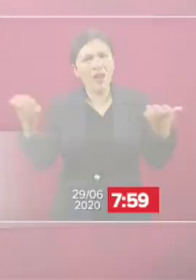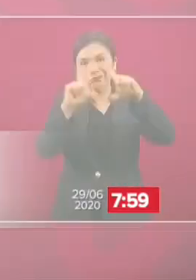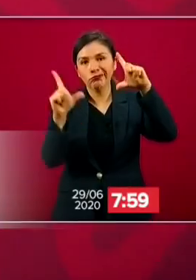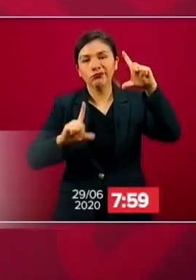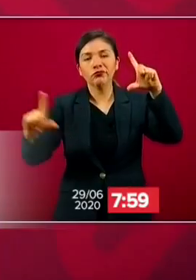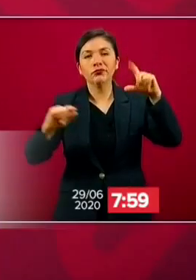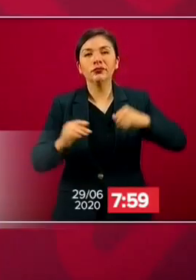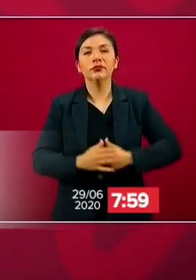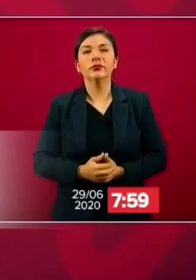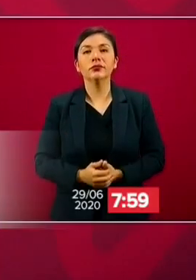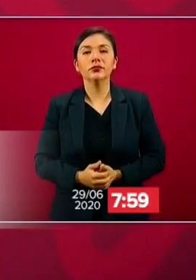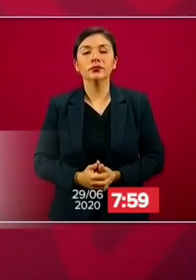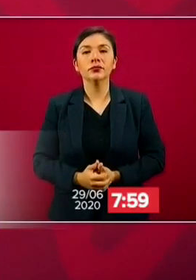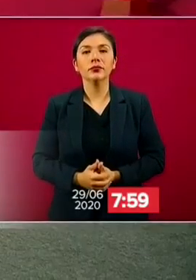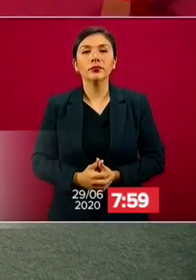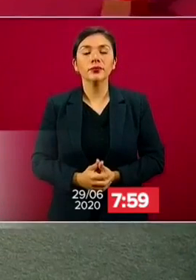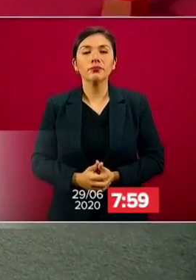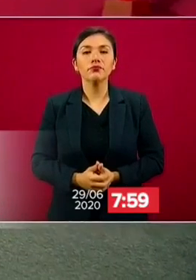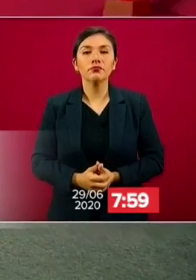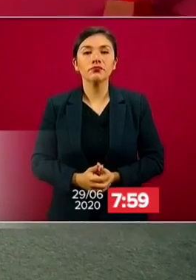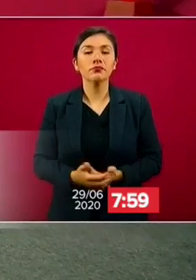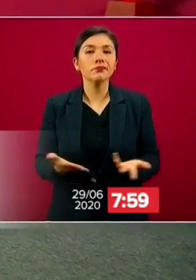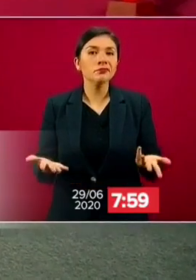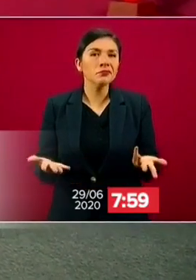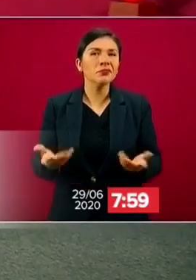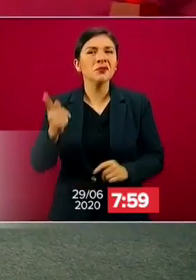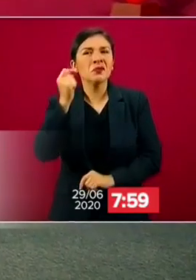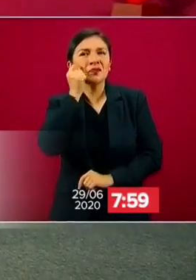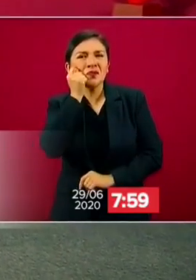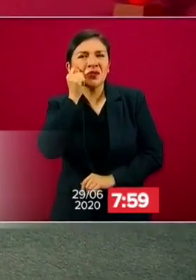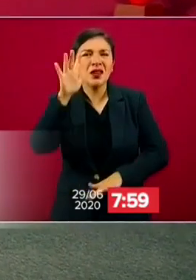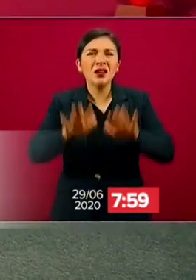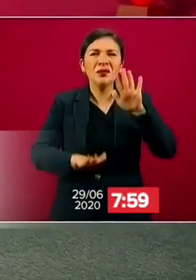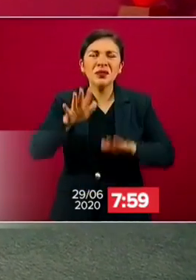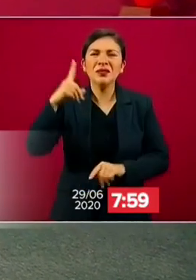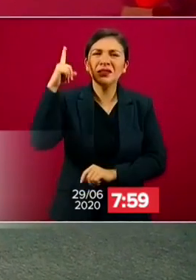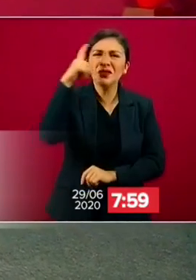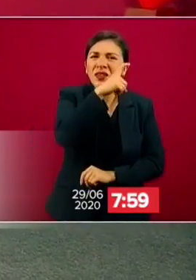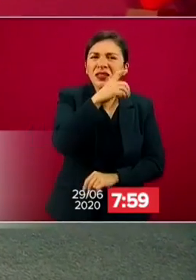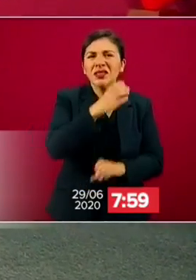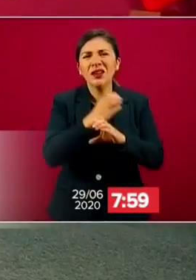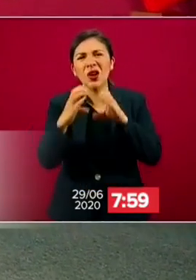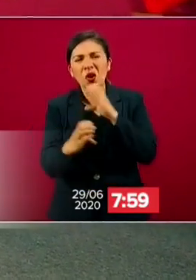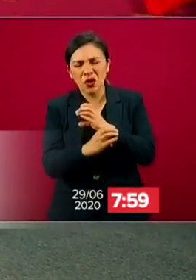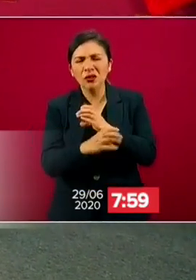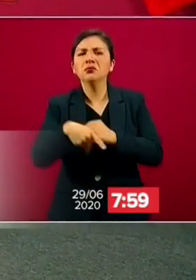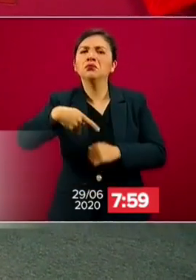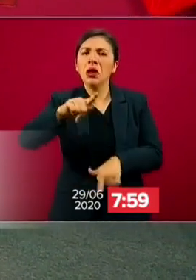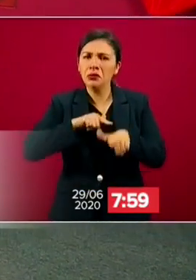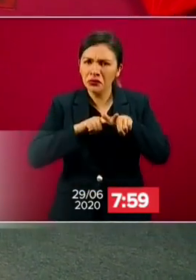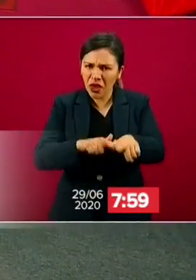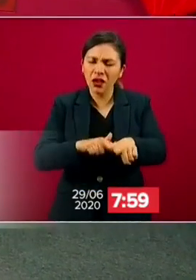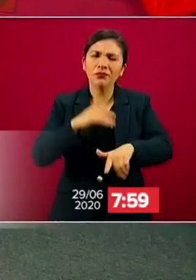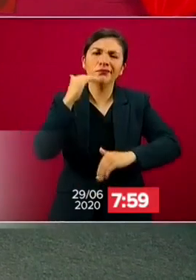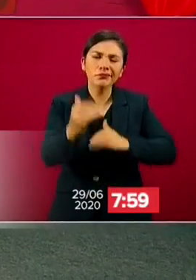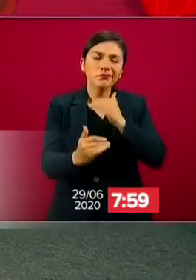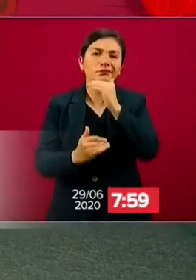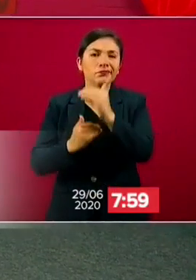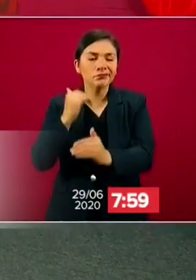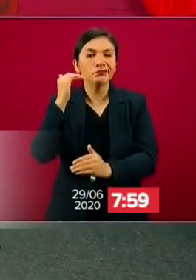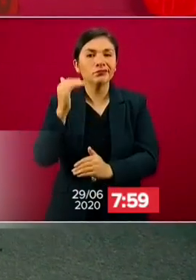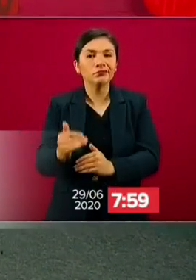país. Y a pesar de los pesares, vamos hacia adelante